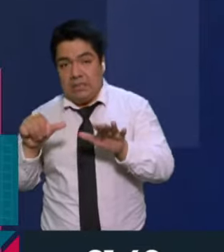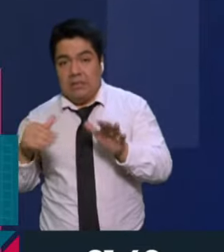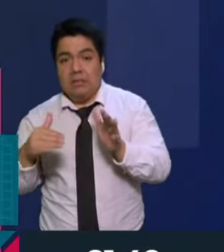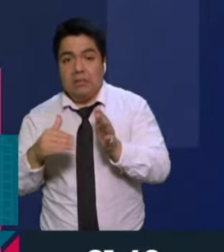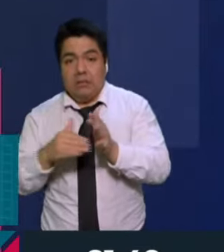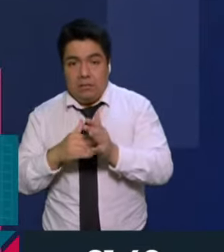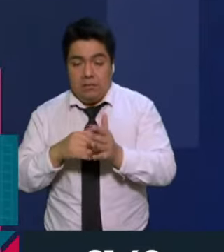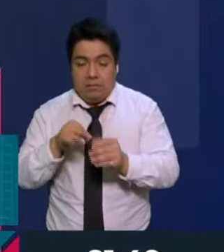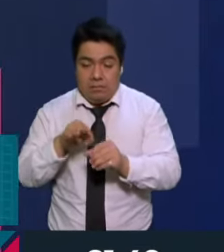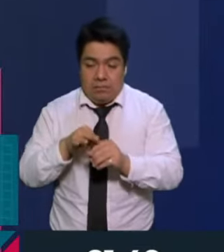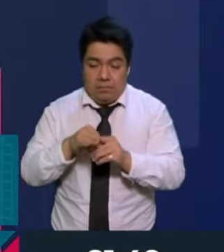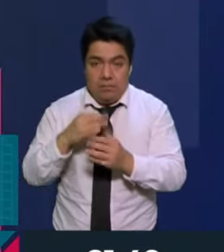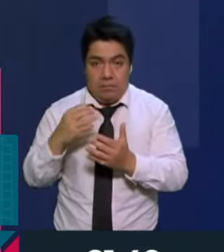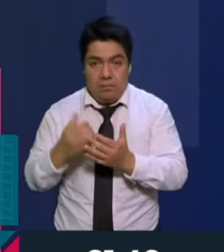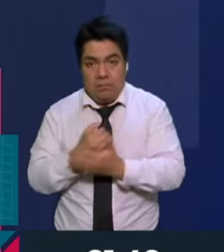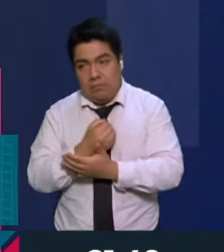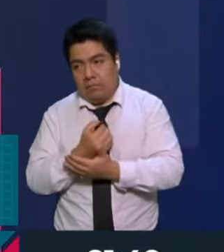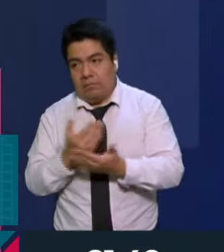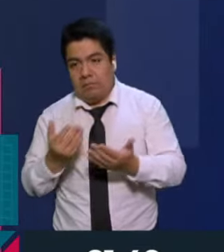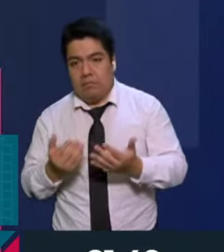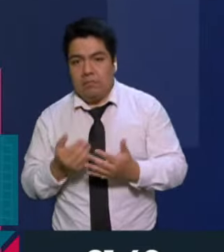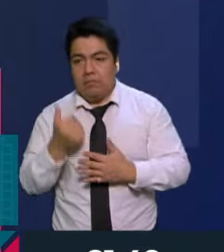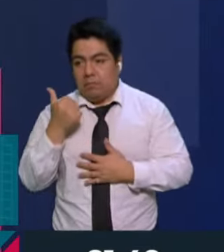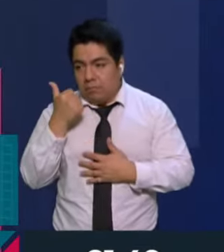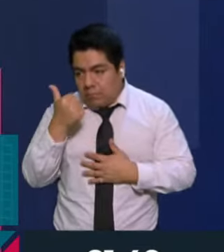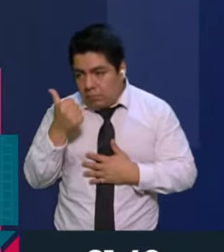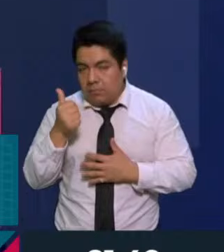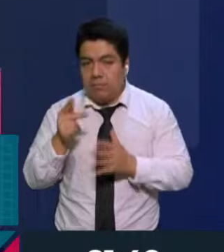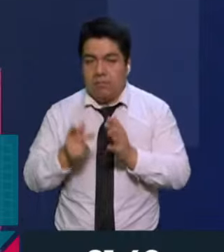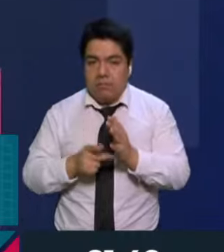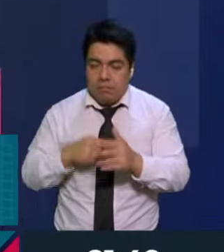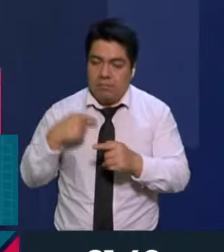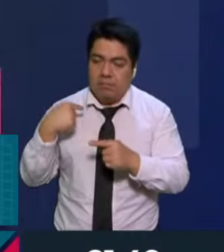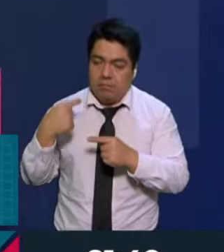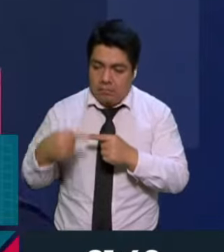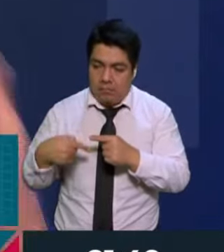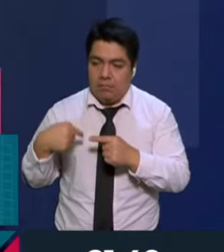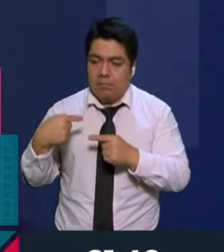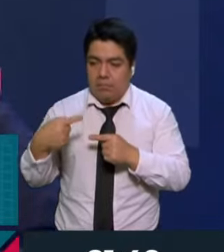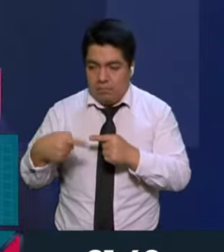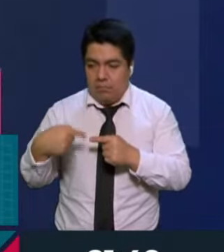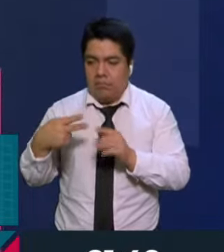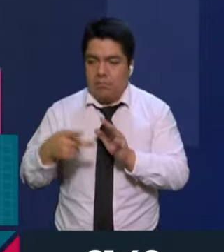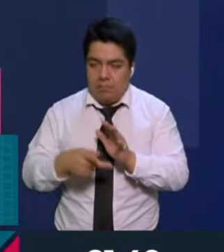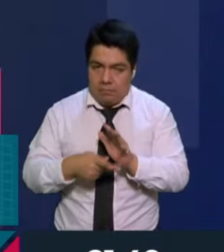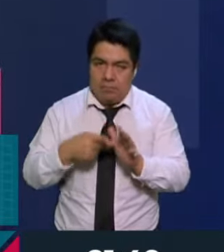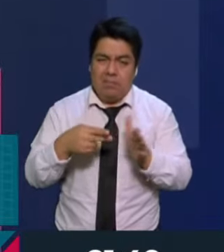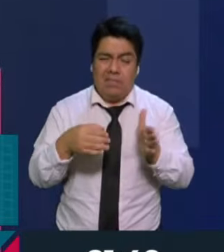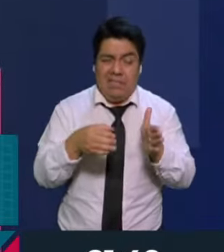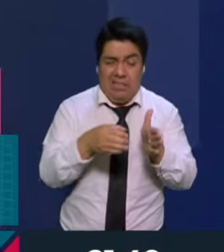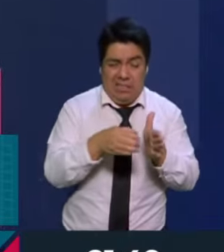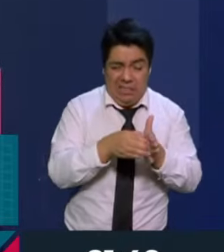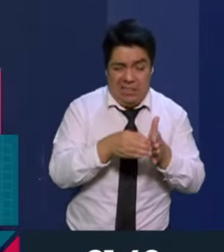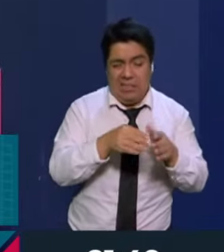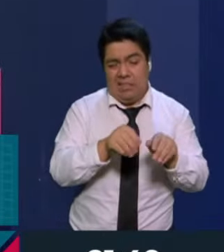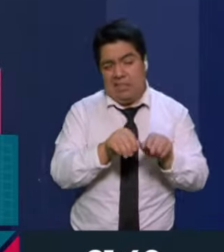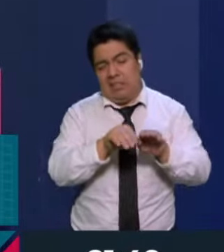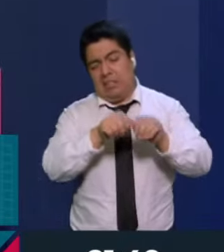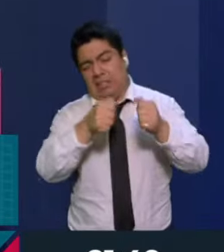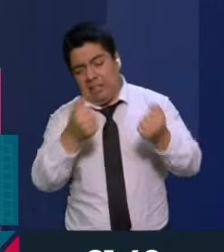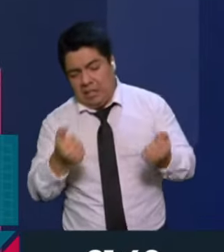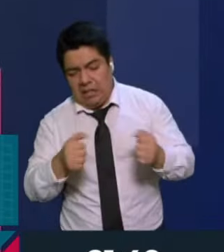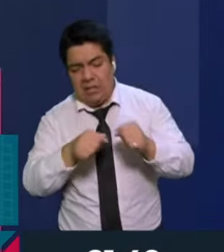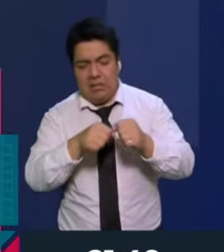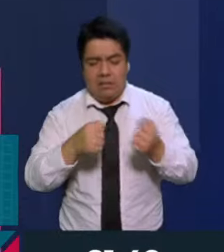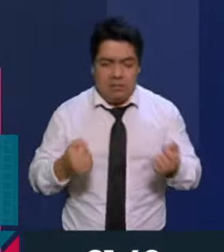y bueno pues ha ganado seis veces, una tras otra, el que abran las urnas una y otra vez porque no quieren perder